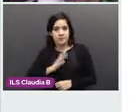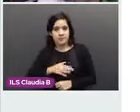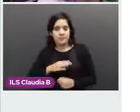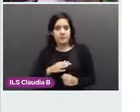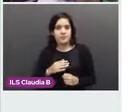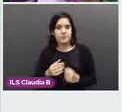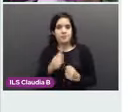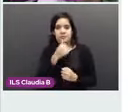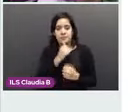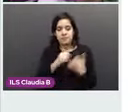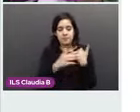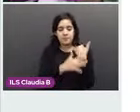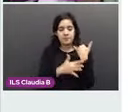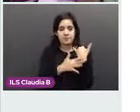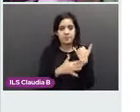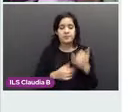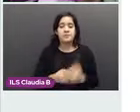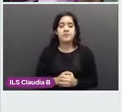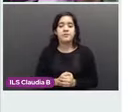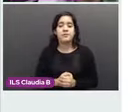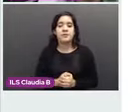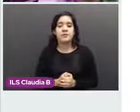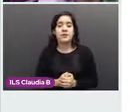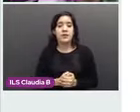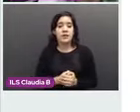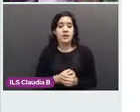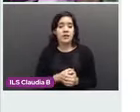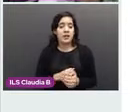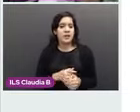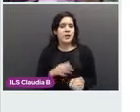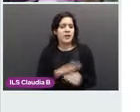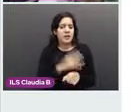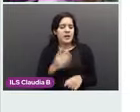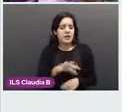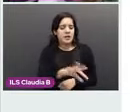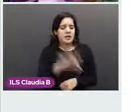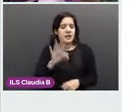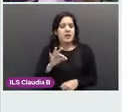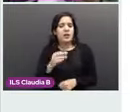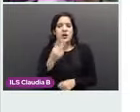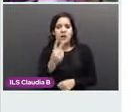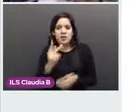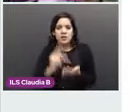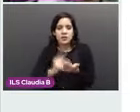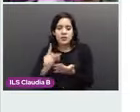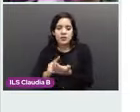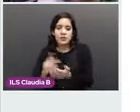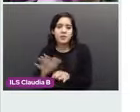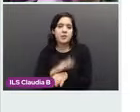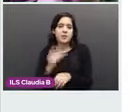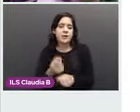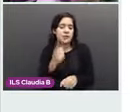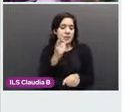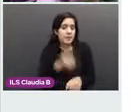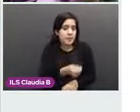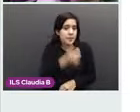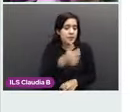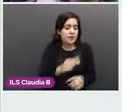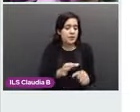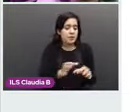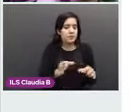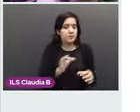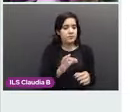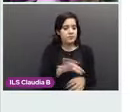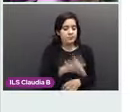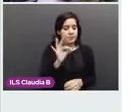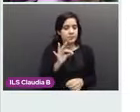se recomendaba una segunda biopsia porque el fragmento era muy pequeño. Se tomó una segunda biopsia y se